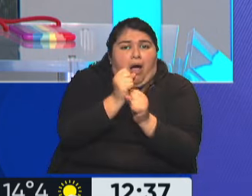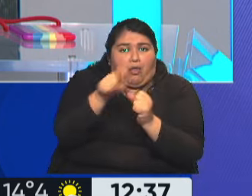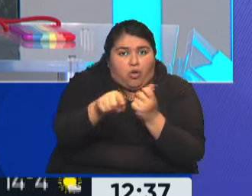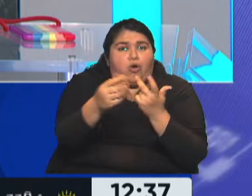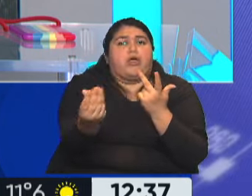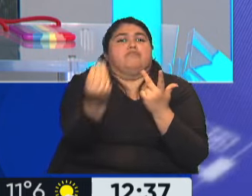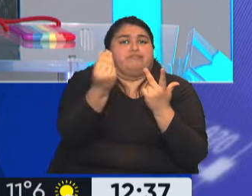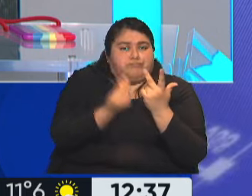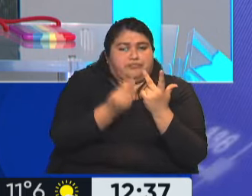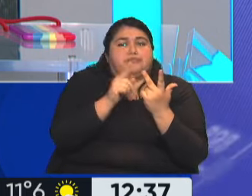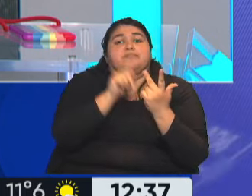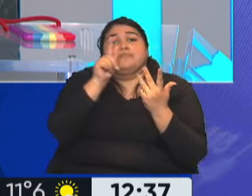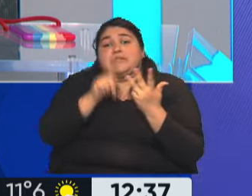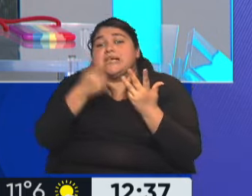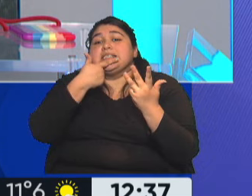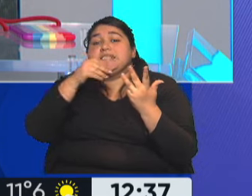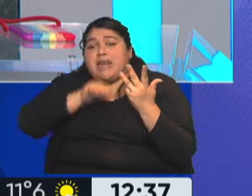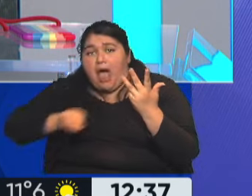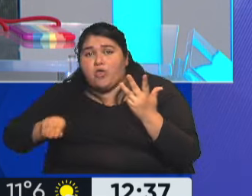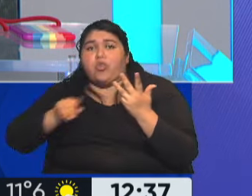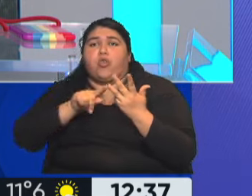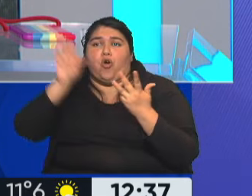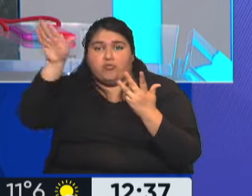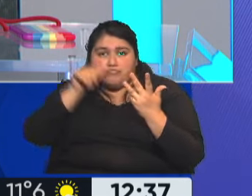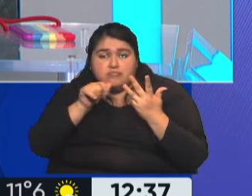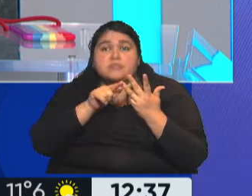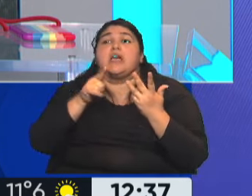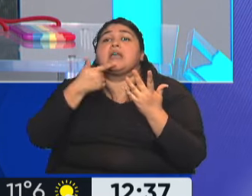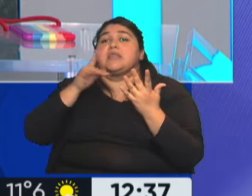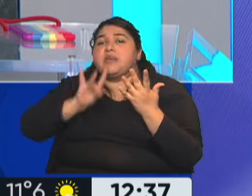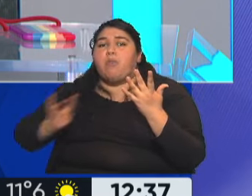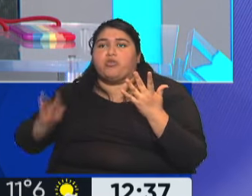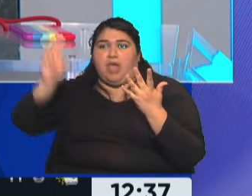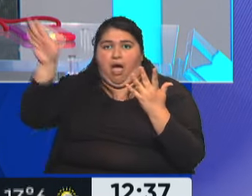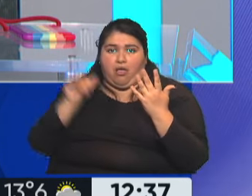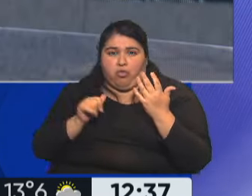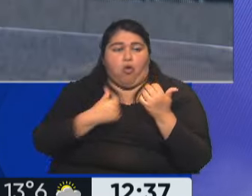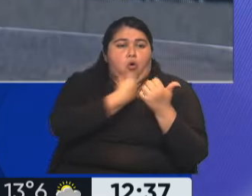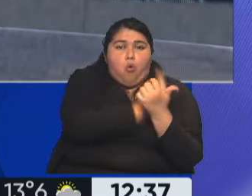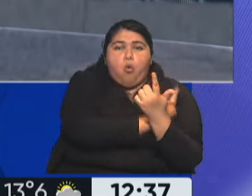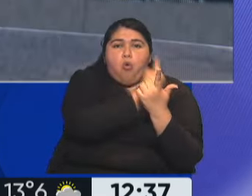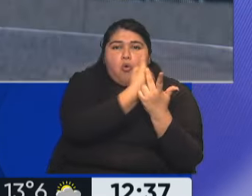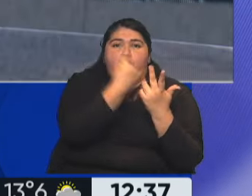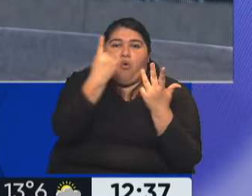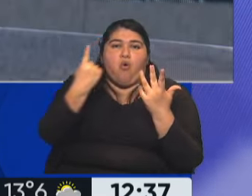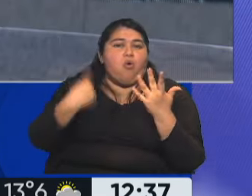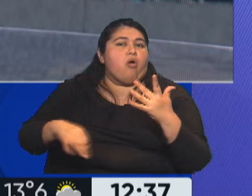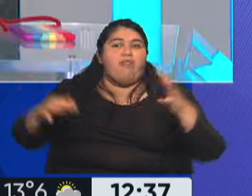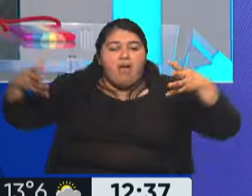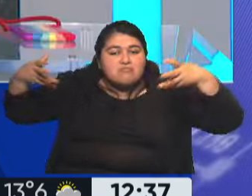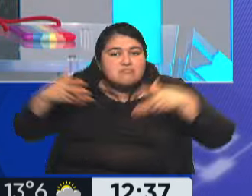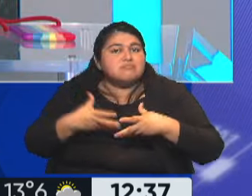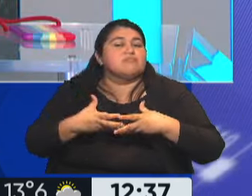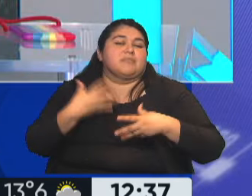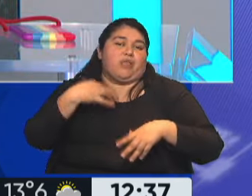Senado y los diputados, o sea, tenés uno de cada. Vamos a ver el esfuerzo que hay que